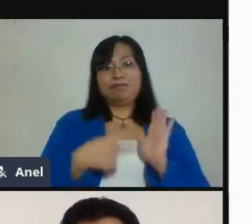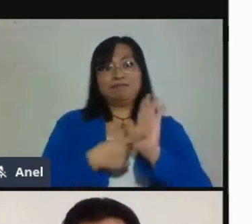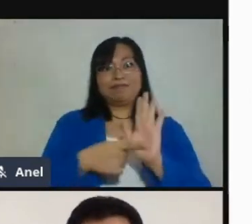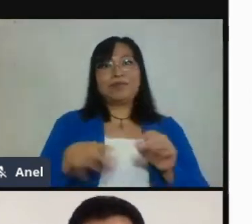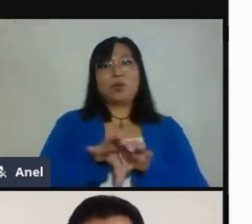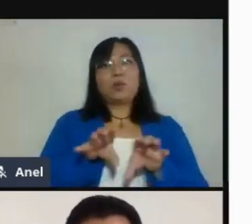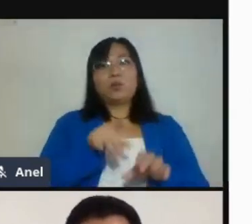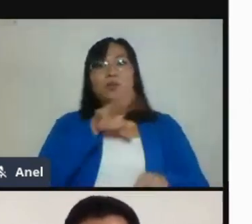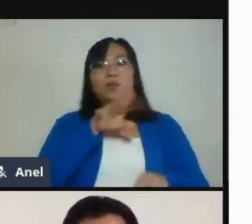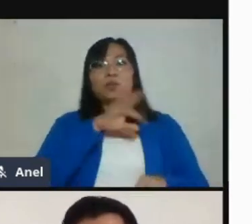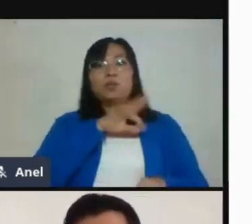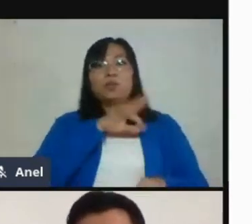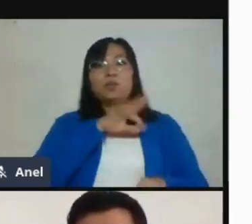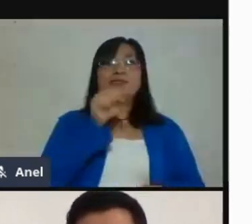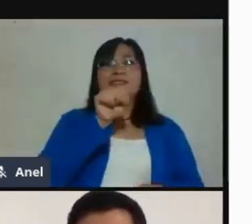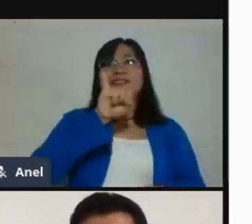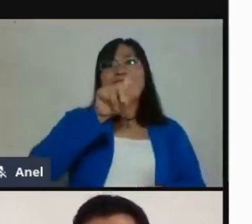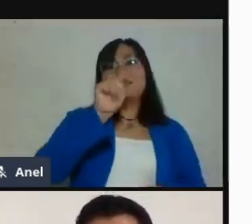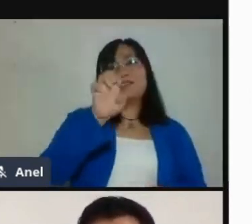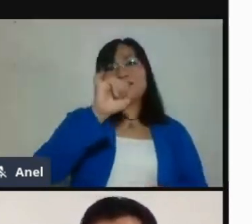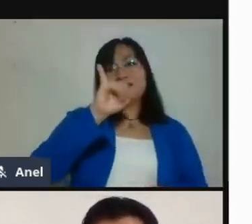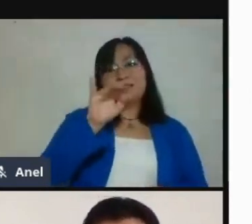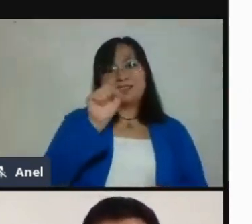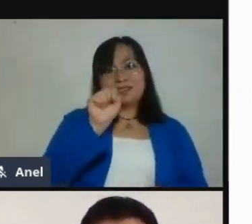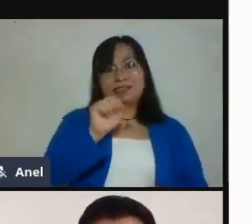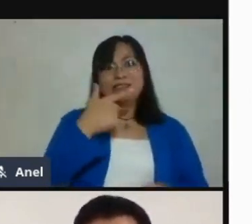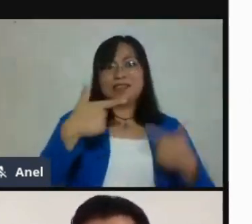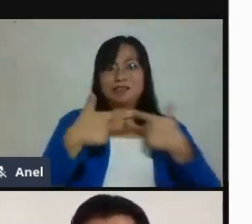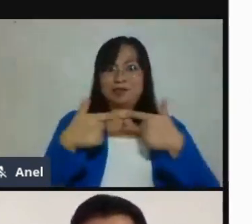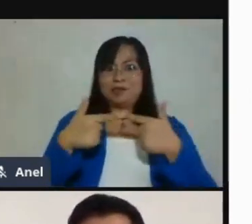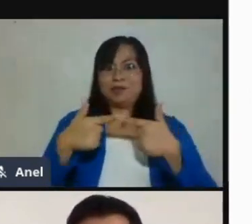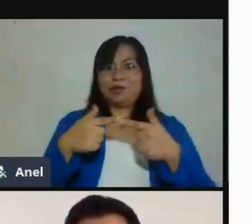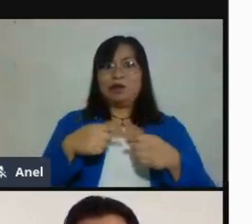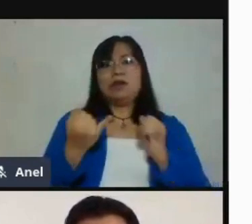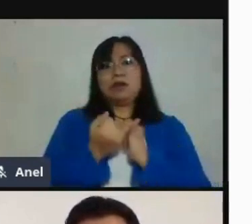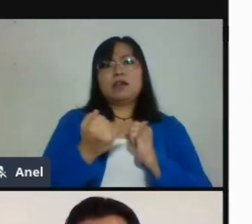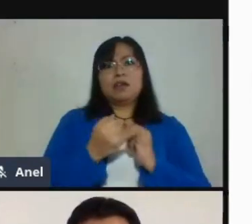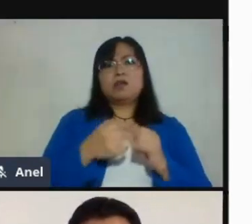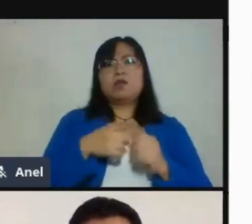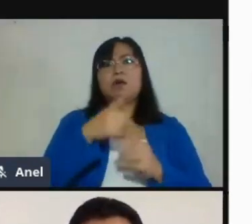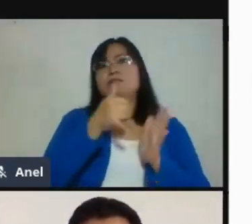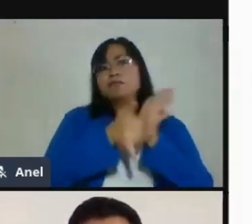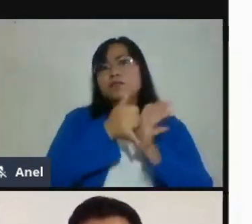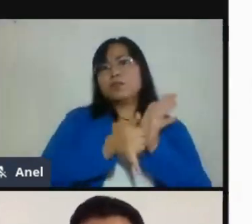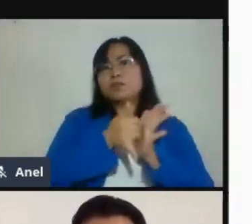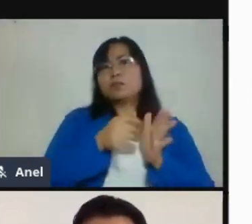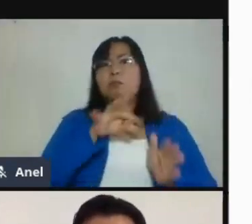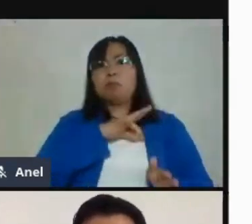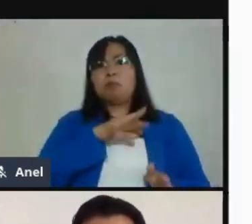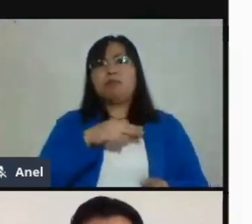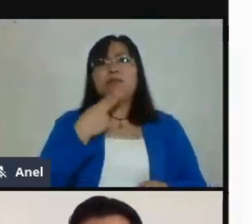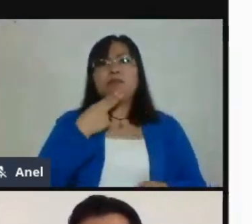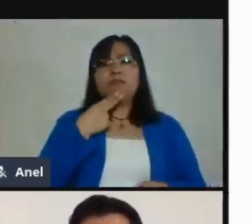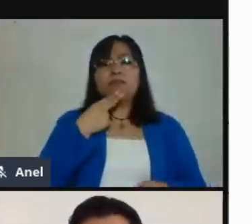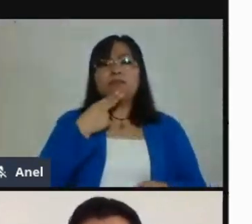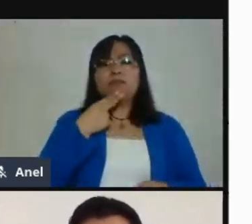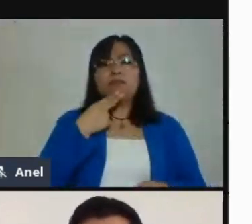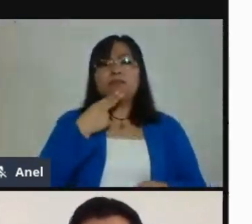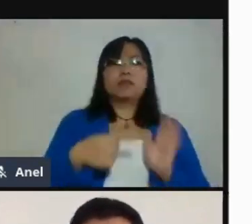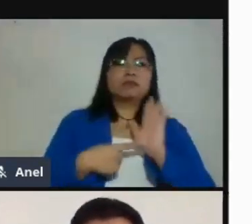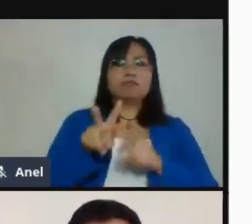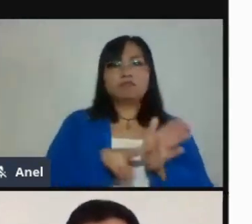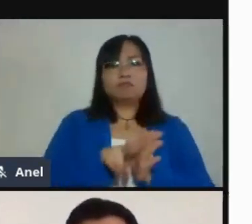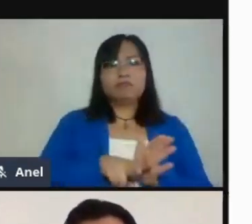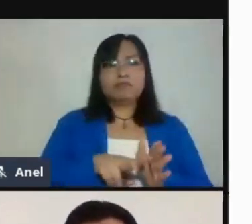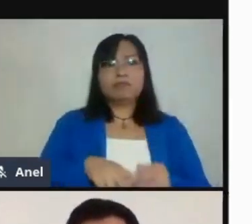trabajado con juntas de padres de familia a través de YouTube Live. Entonces, la primera recomendación es definan bien sus